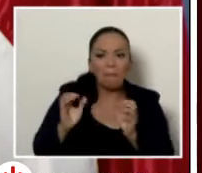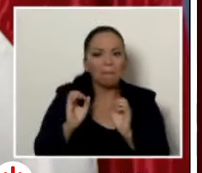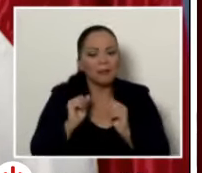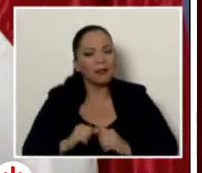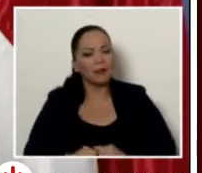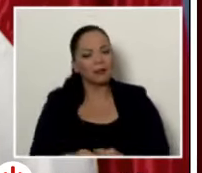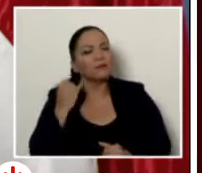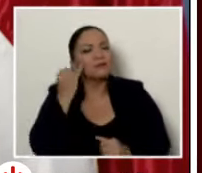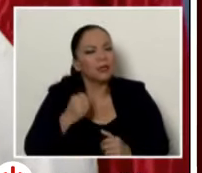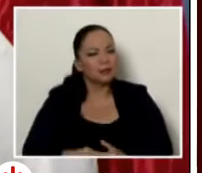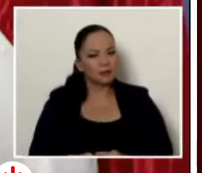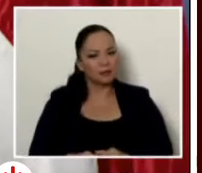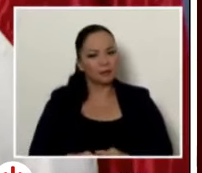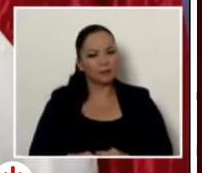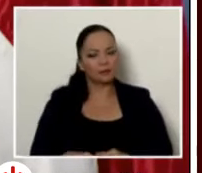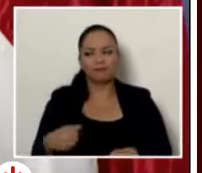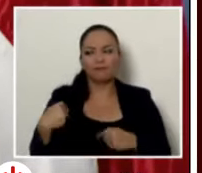Y desde entonces,